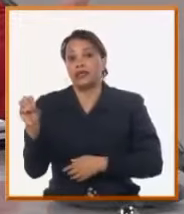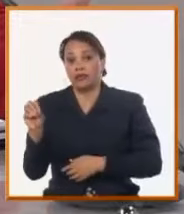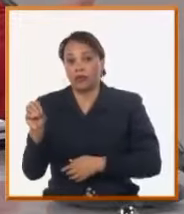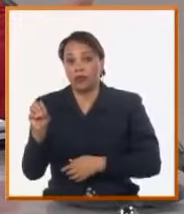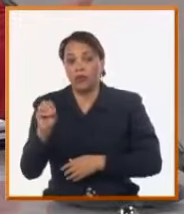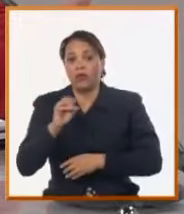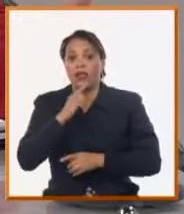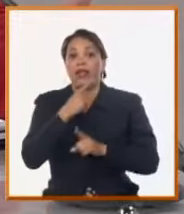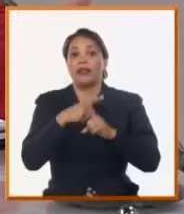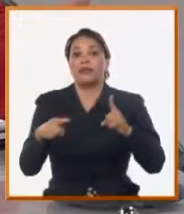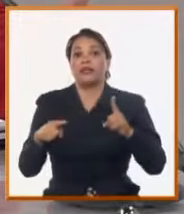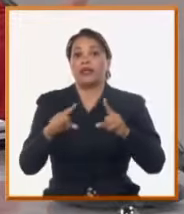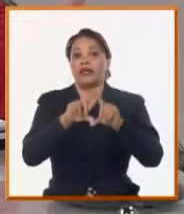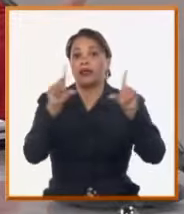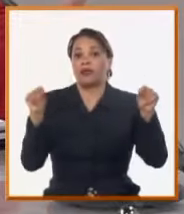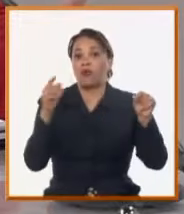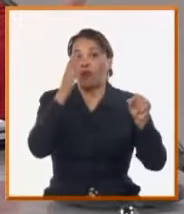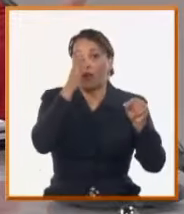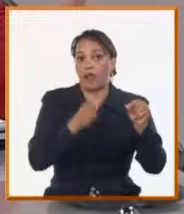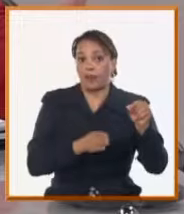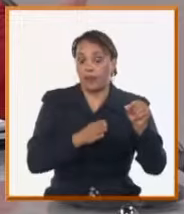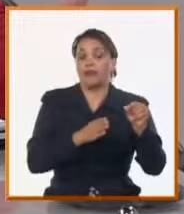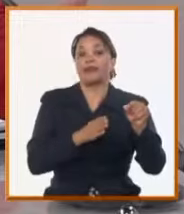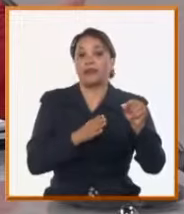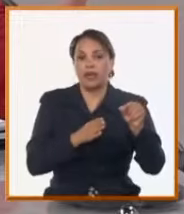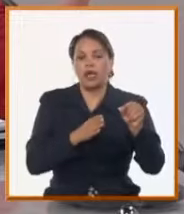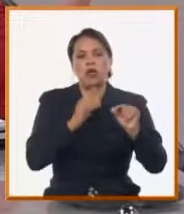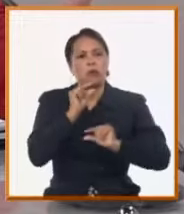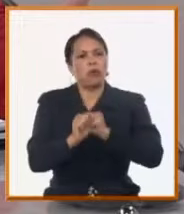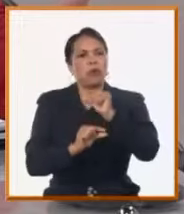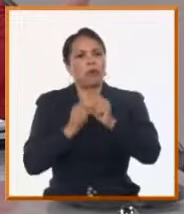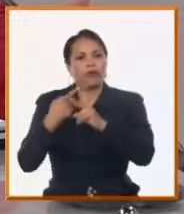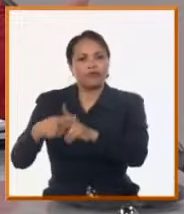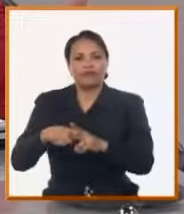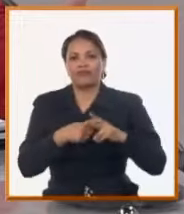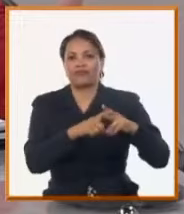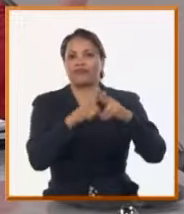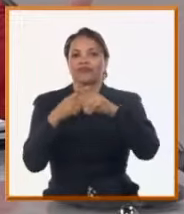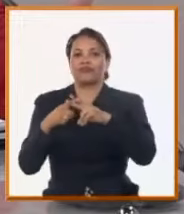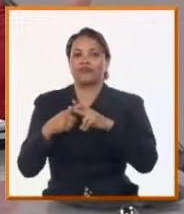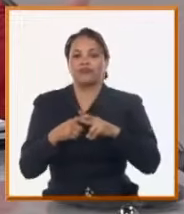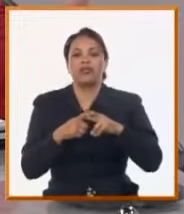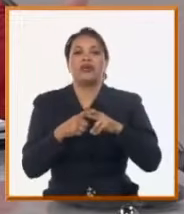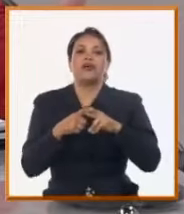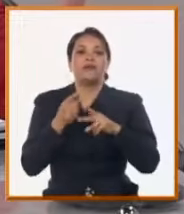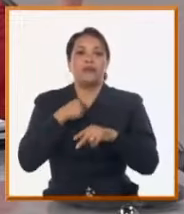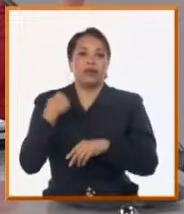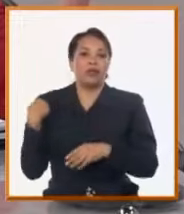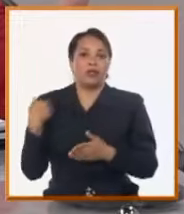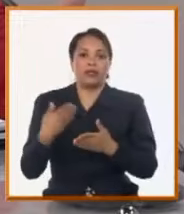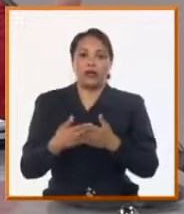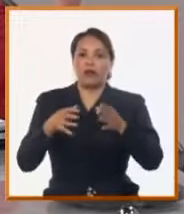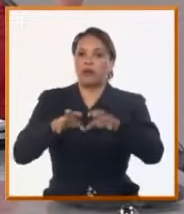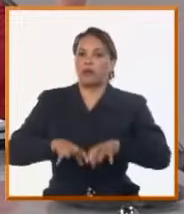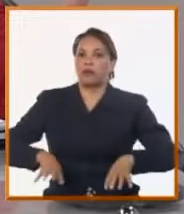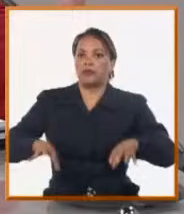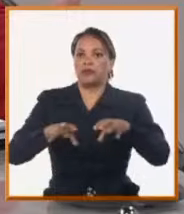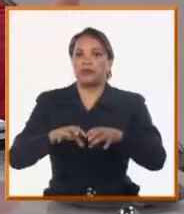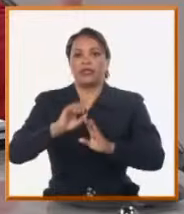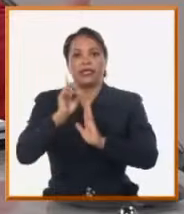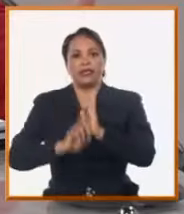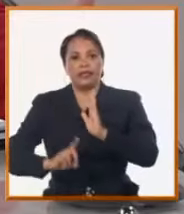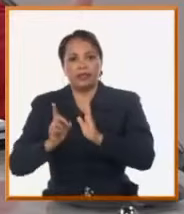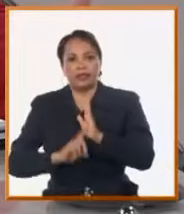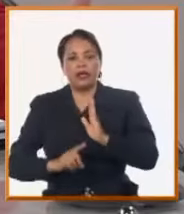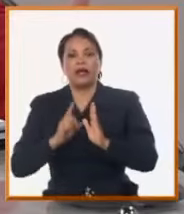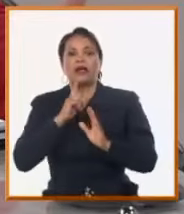Casi la mitad del país. Hemos ido disminuyendo, pero hay condiciones hoy, como se ha explicado también desde el punto de vista energético, con los